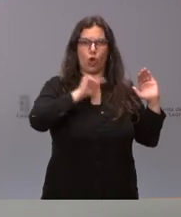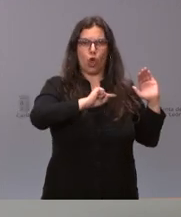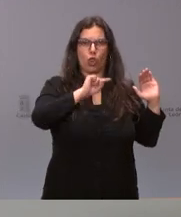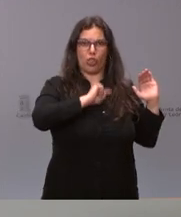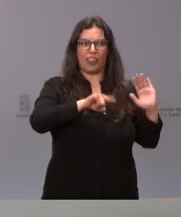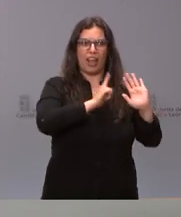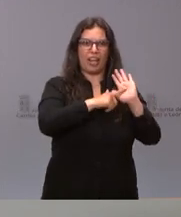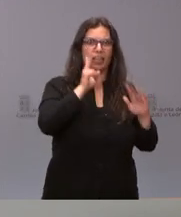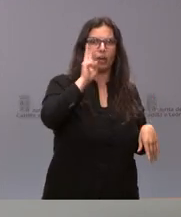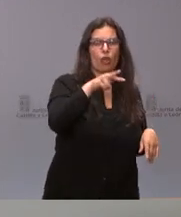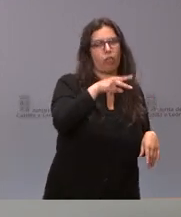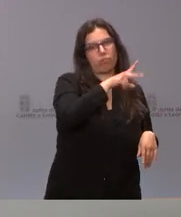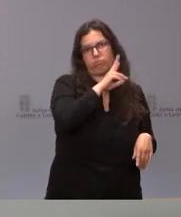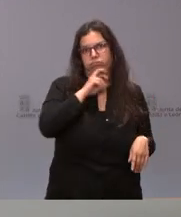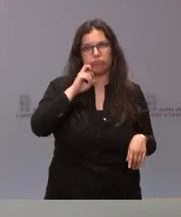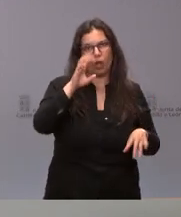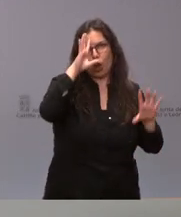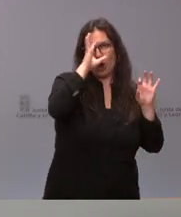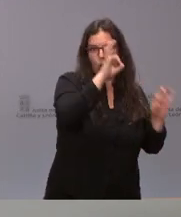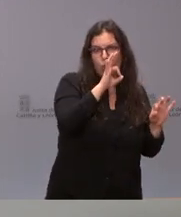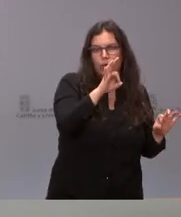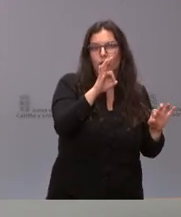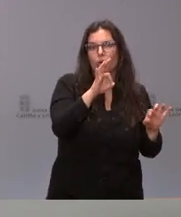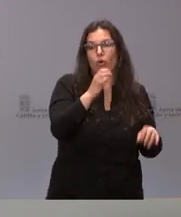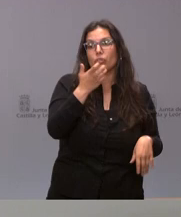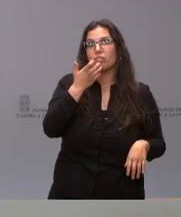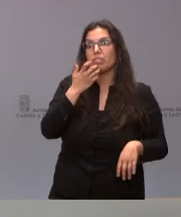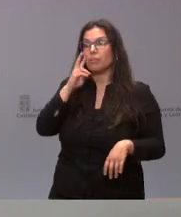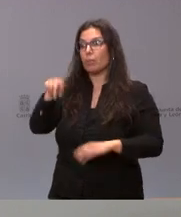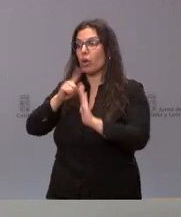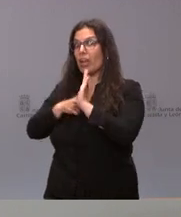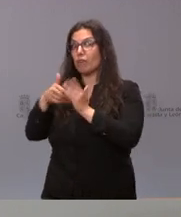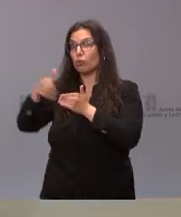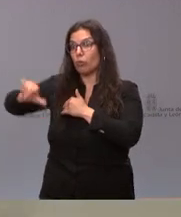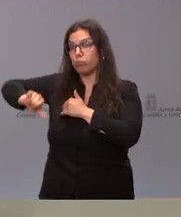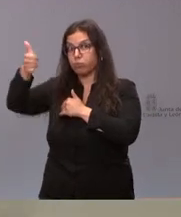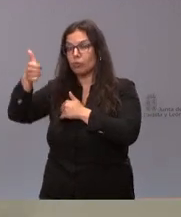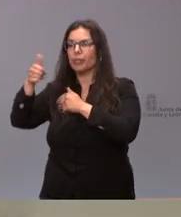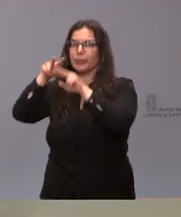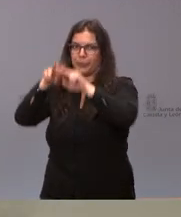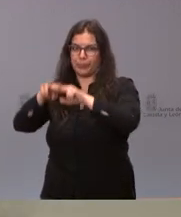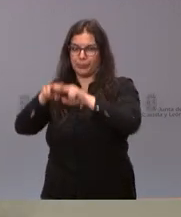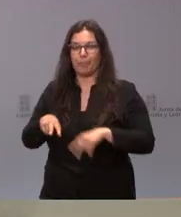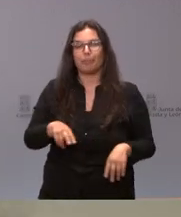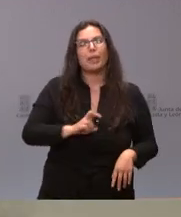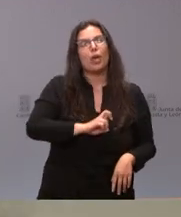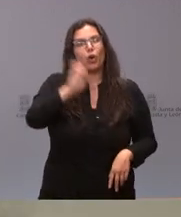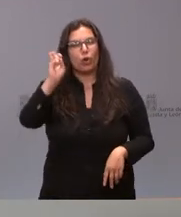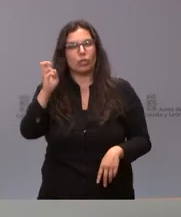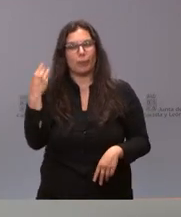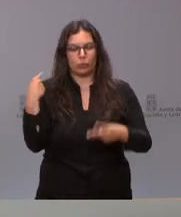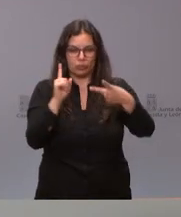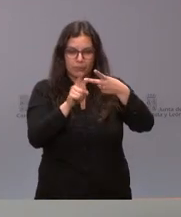ley actual y, lógicamente, examinaremos en ese momento si se aprueba el contenido de la futura. Y la otra cuestión que usted me planteaba,